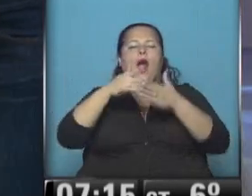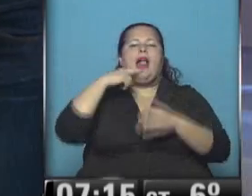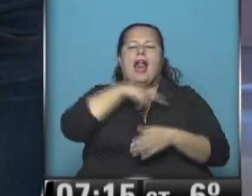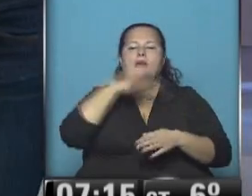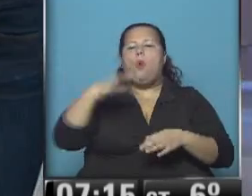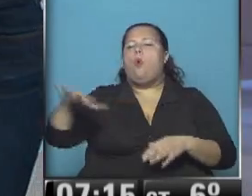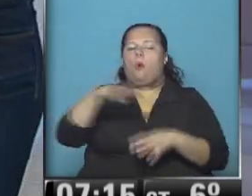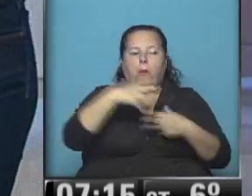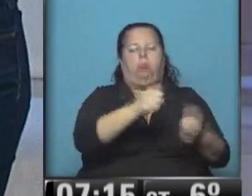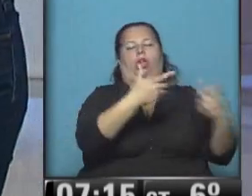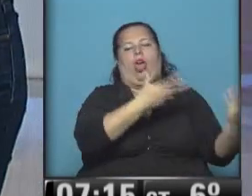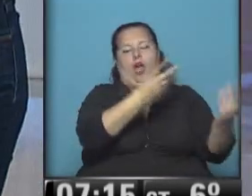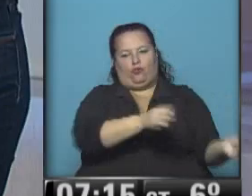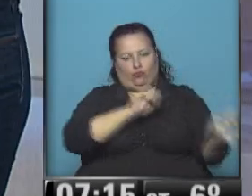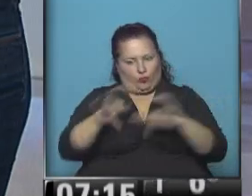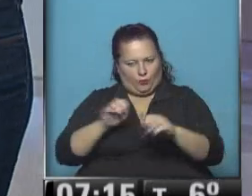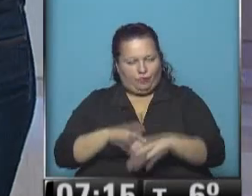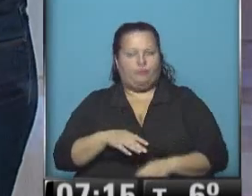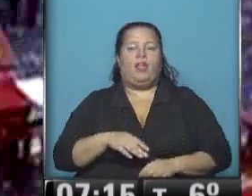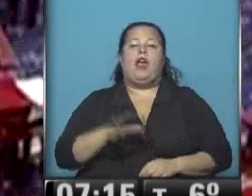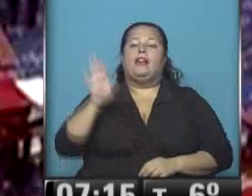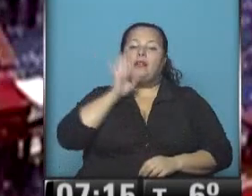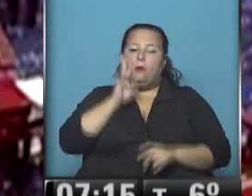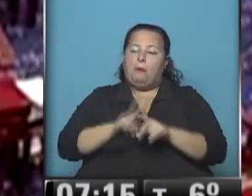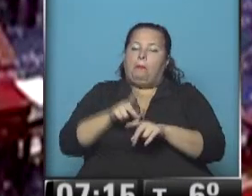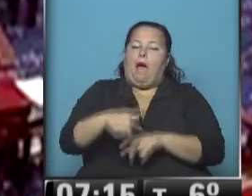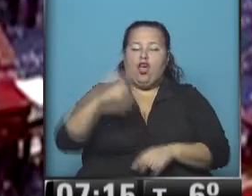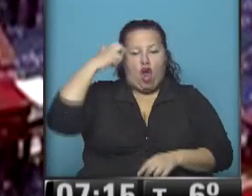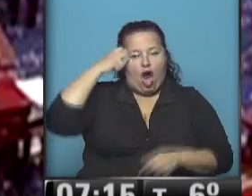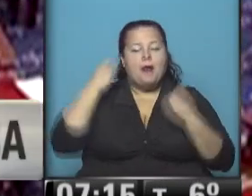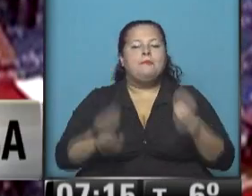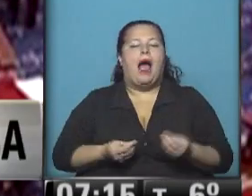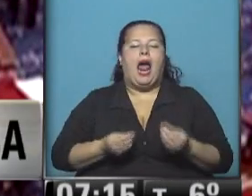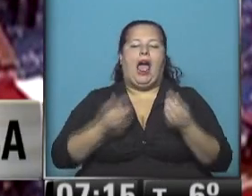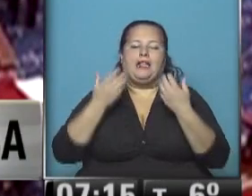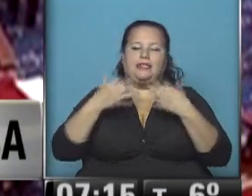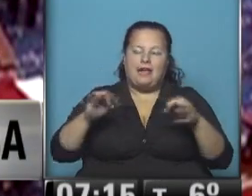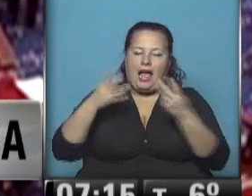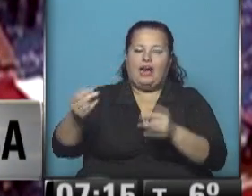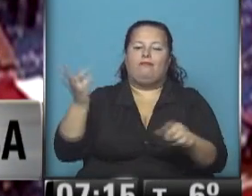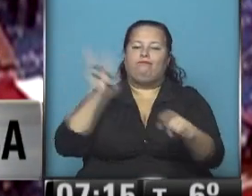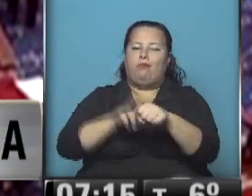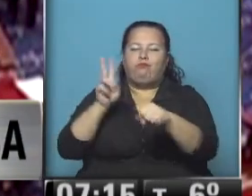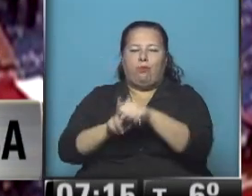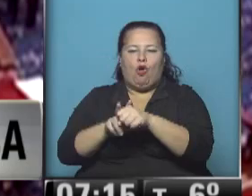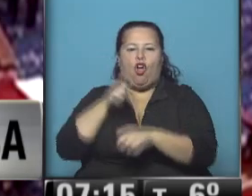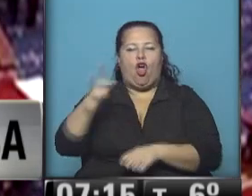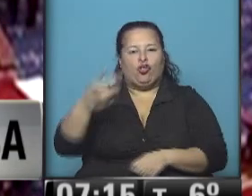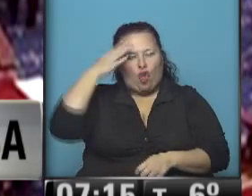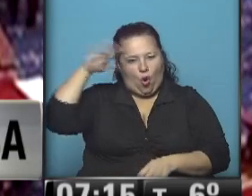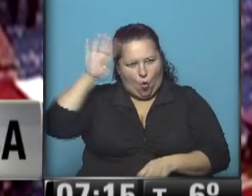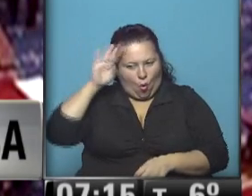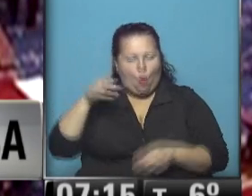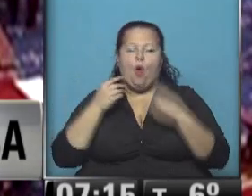patrullando la zona. Estados Unidos dio el primer paso en el Congreso para liberar algunos de los bloqueos que tiene contra Cuba.